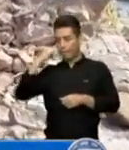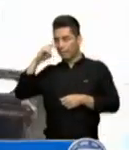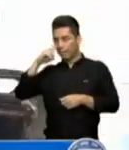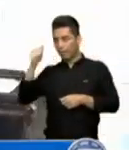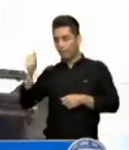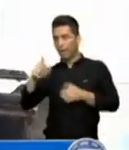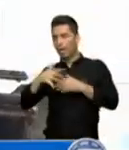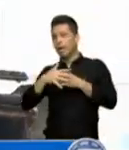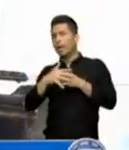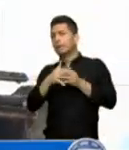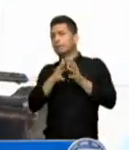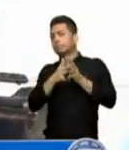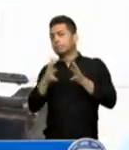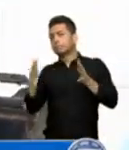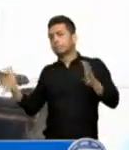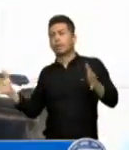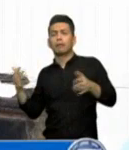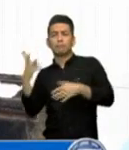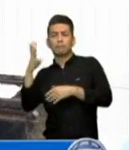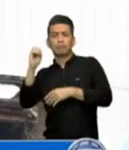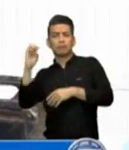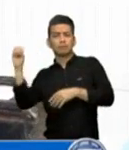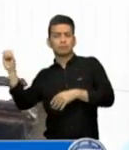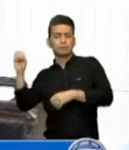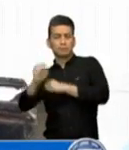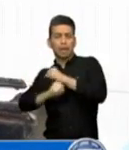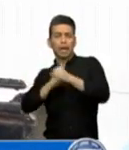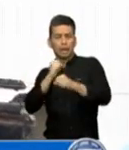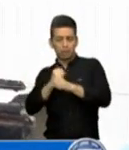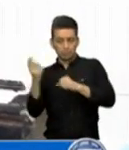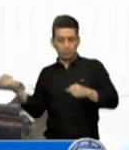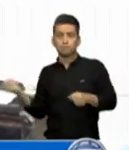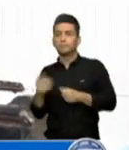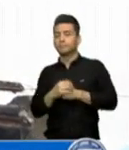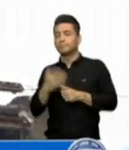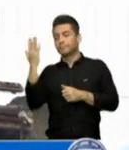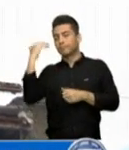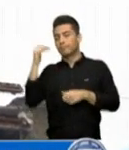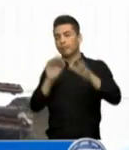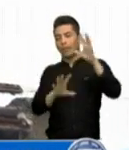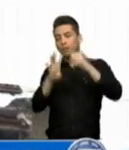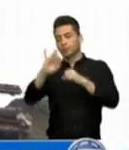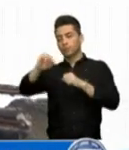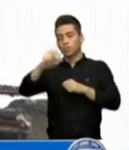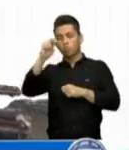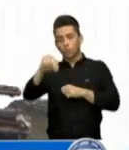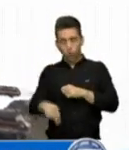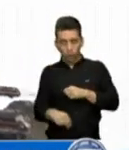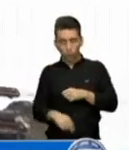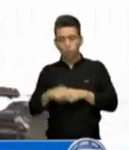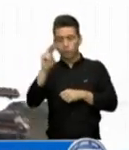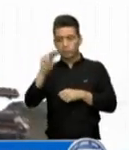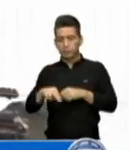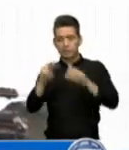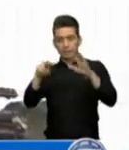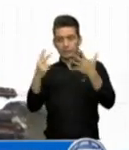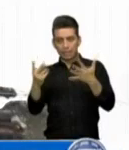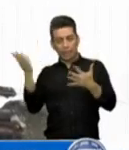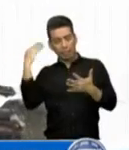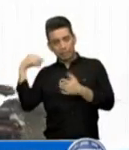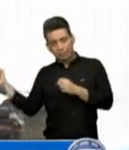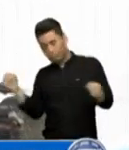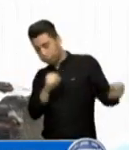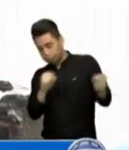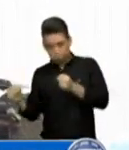son de adobe. El 14 de junio del año 2017, cuando se registró un terremoto que afectó gran parte del